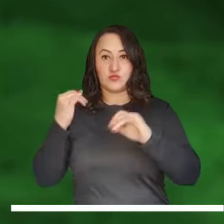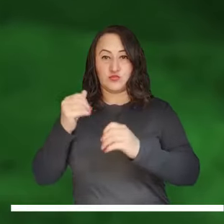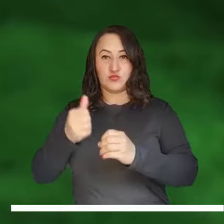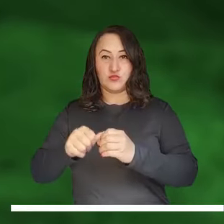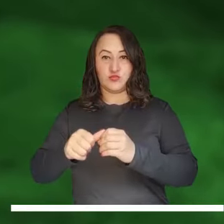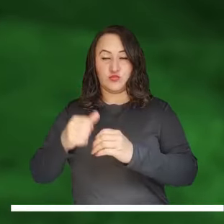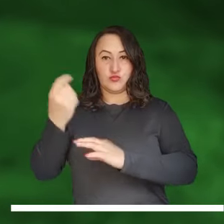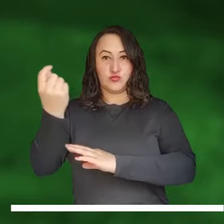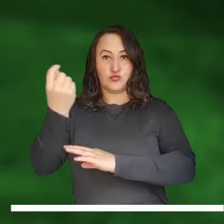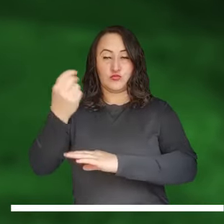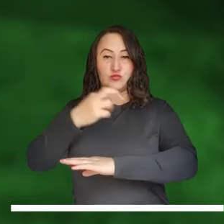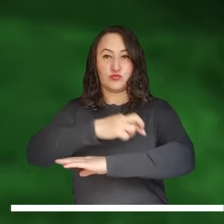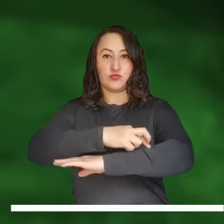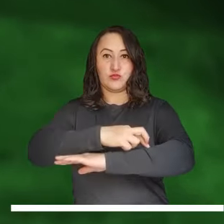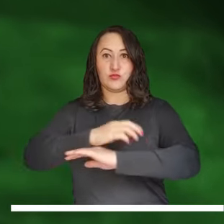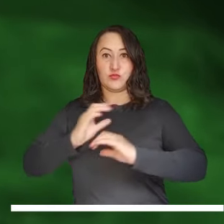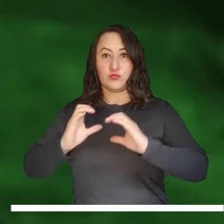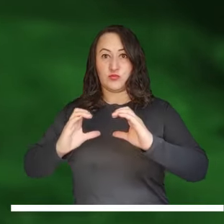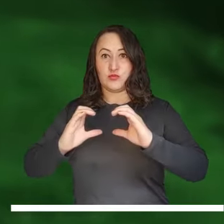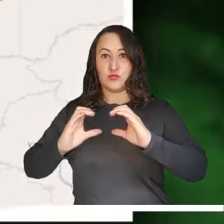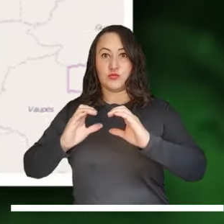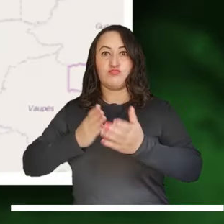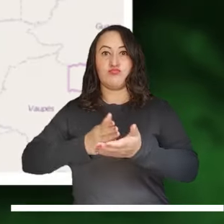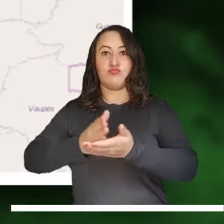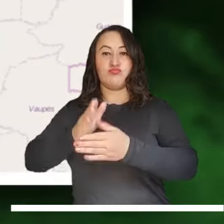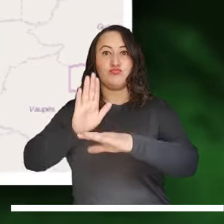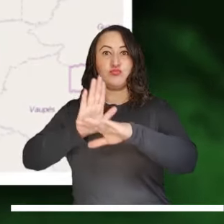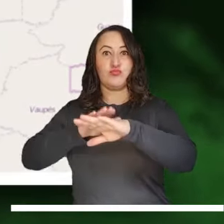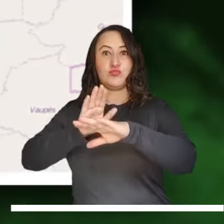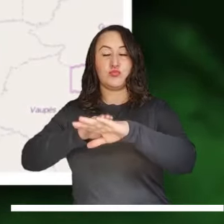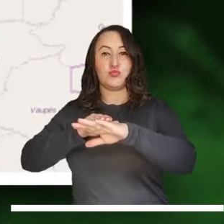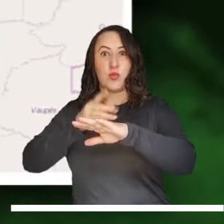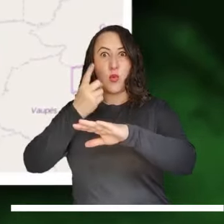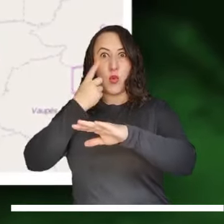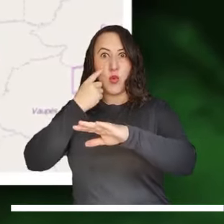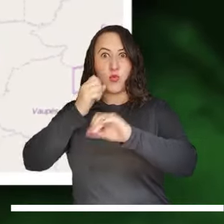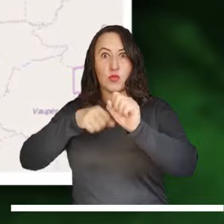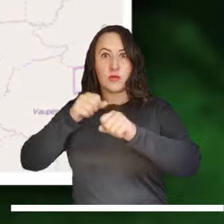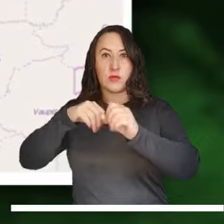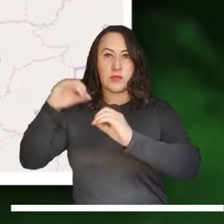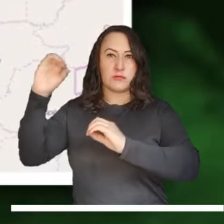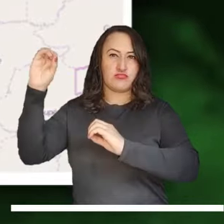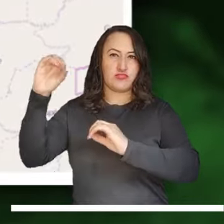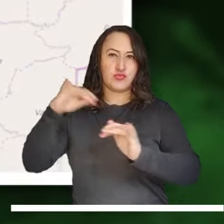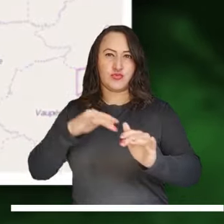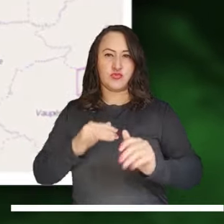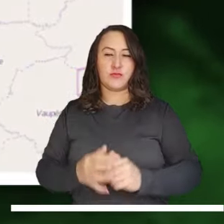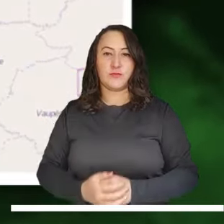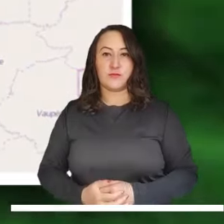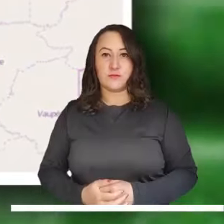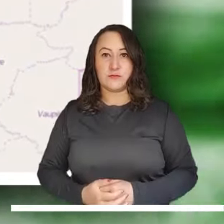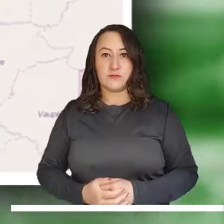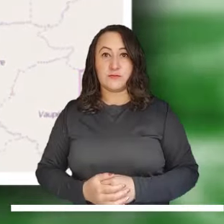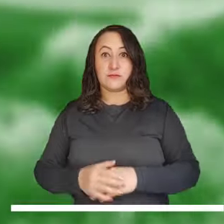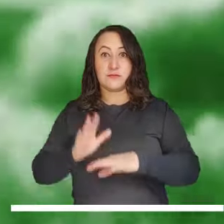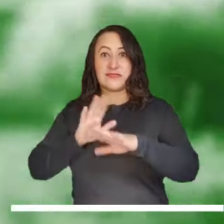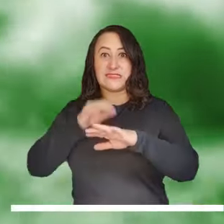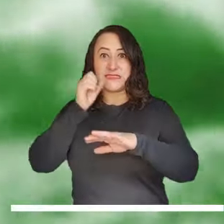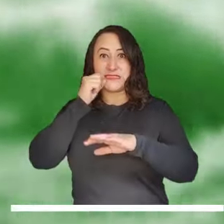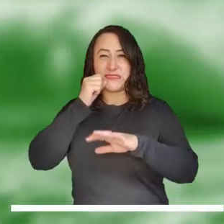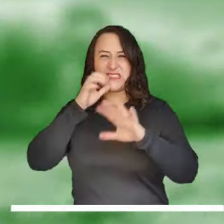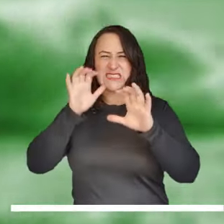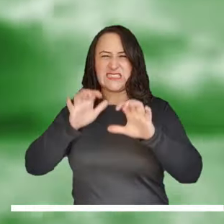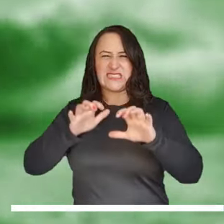Pacífico, los Andes, Casanare, Arauca, Meta, Putumayo y Caquetá, persiste la alerta por probables deslizamientos.